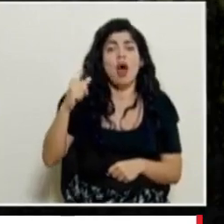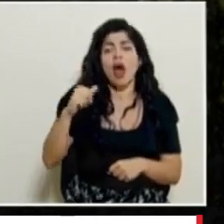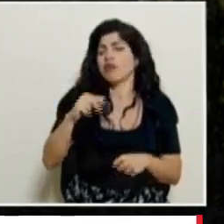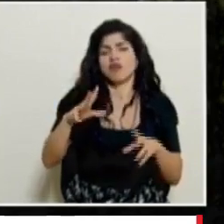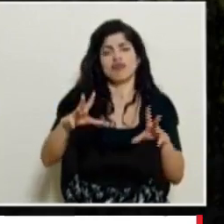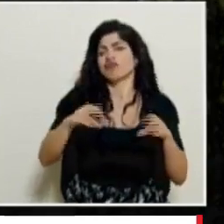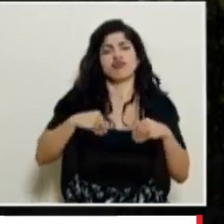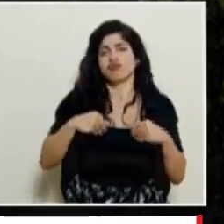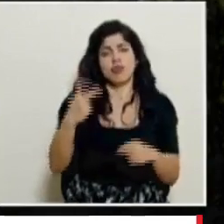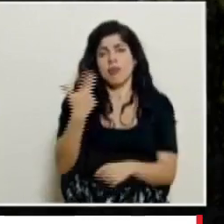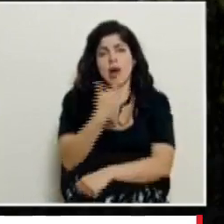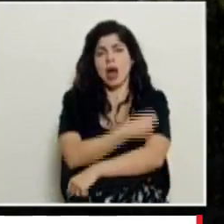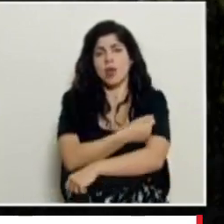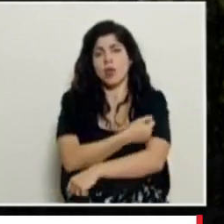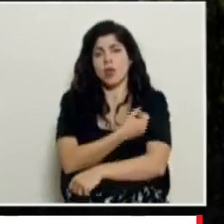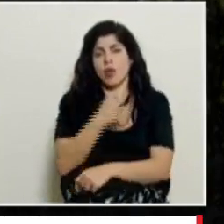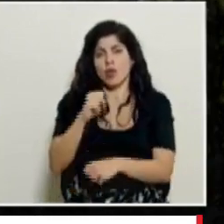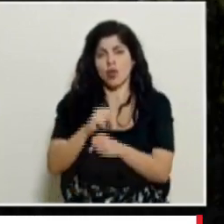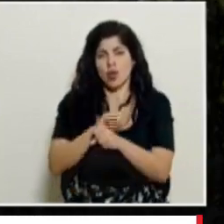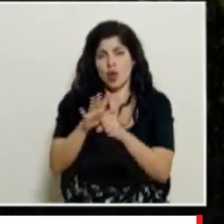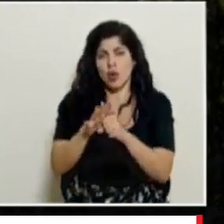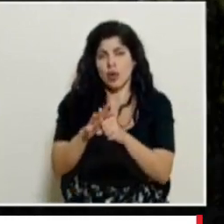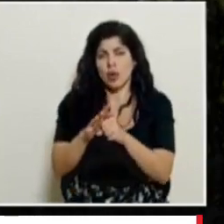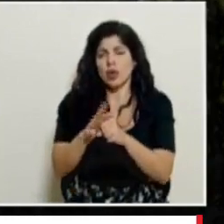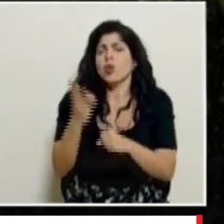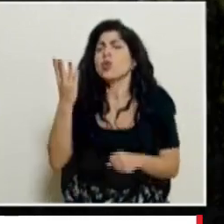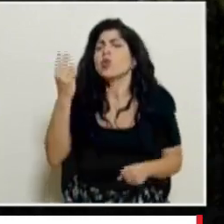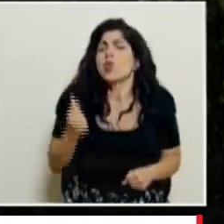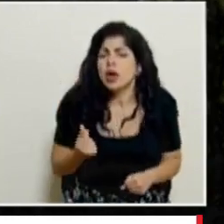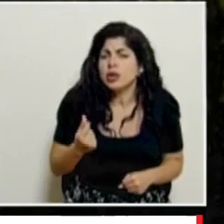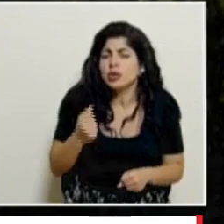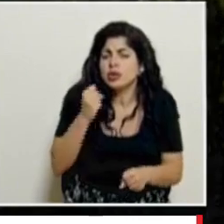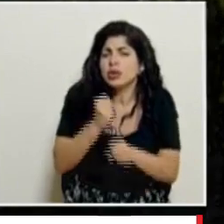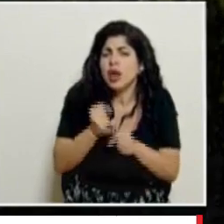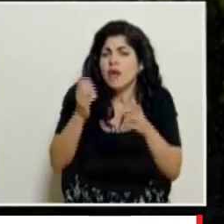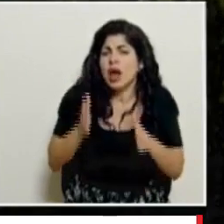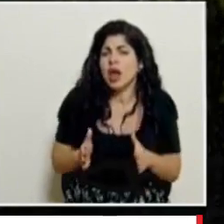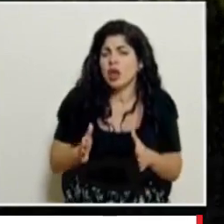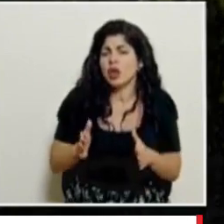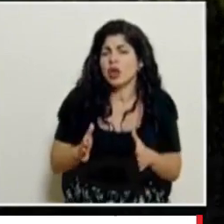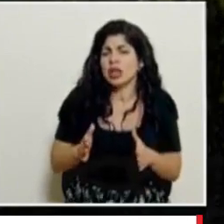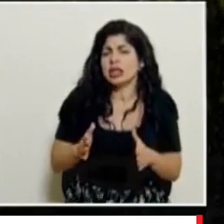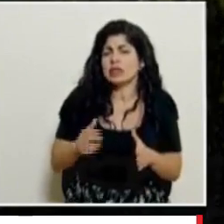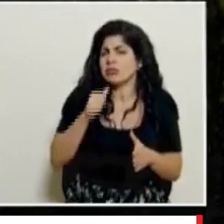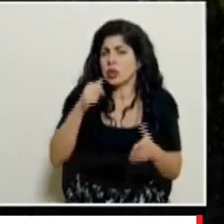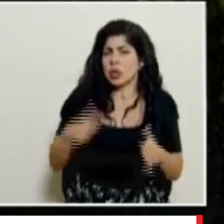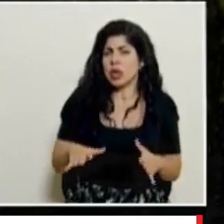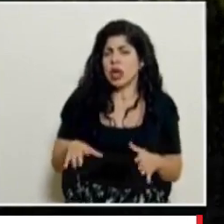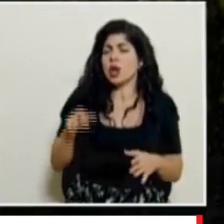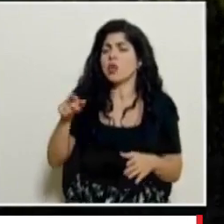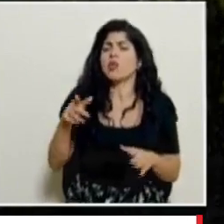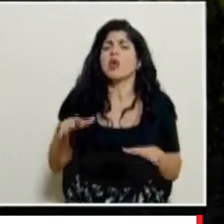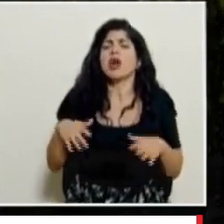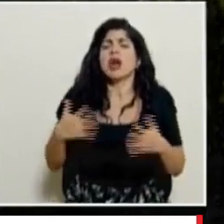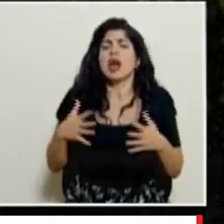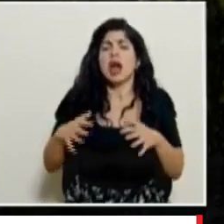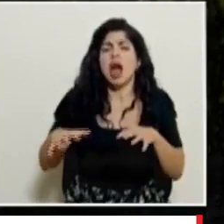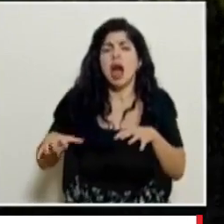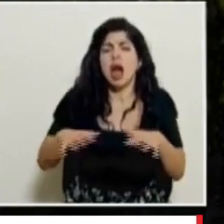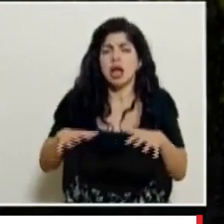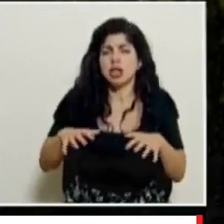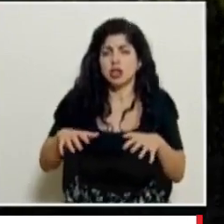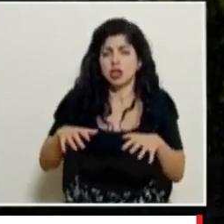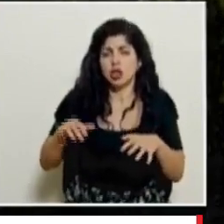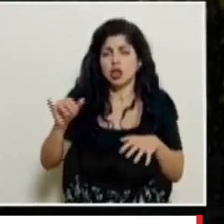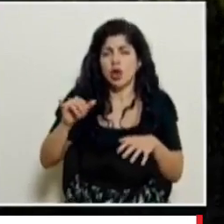vacunarse hasta el momento contra la COVID cuál es el número de esos personeros qué acciones administrativas se han adoptado